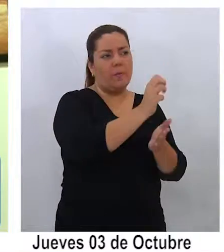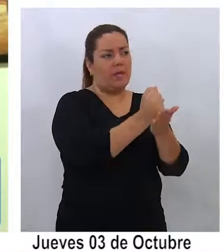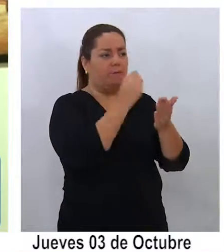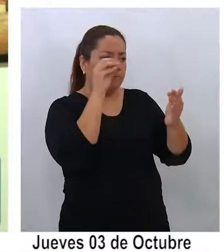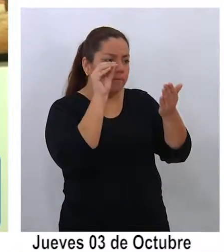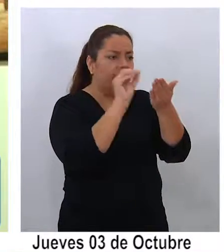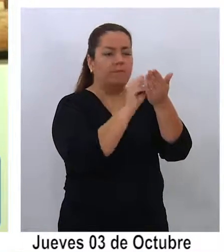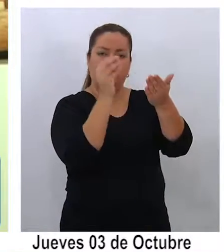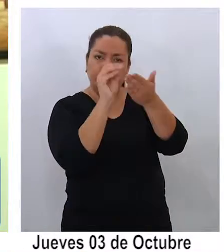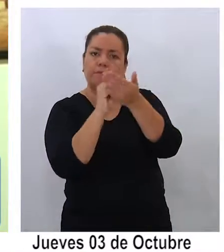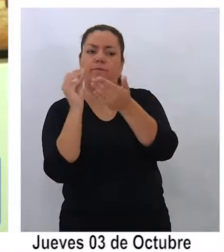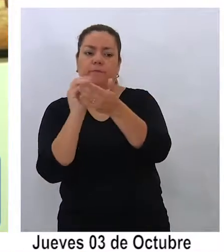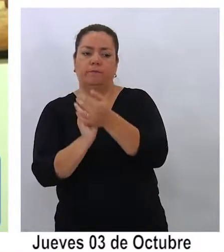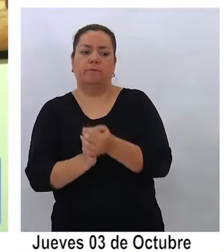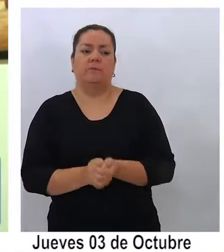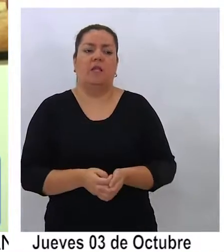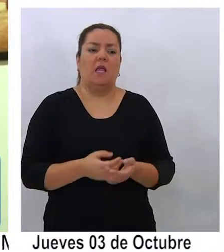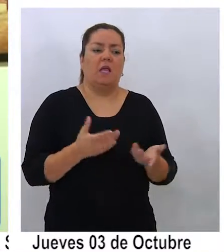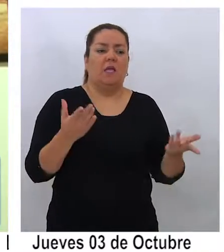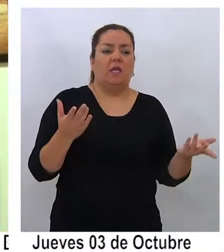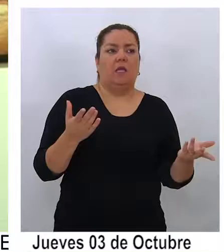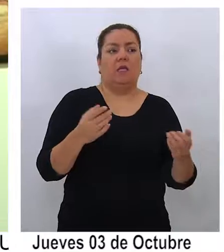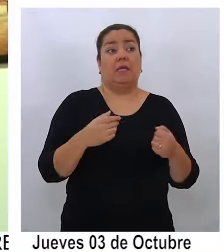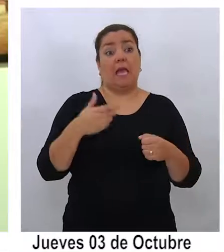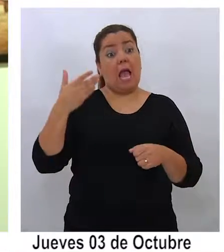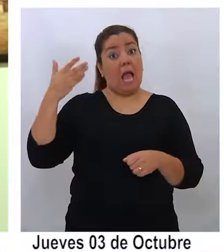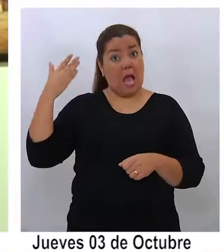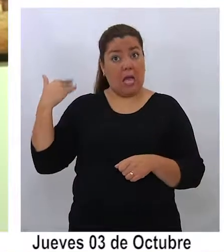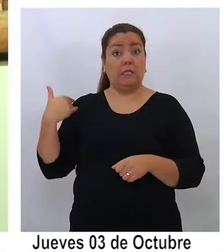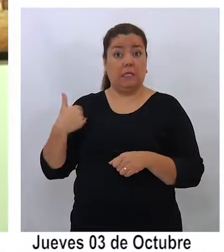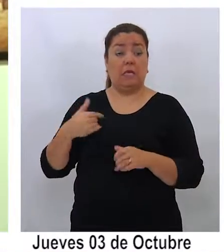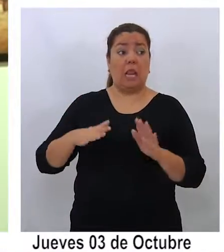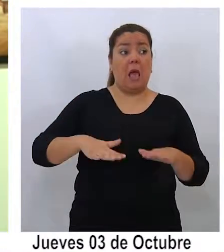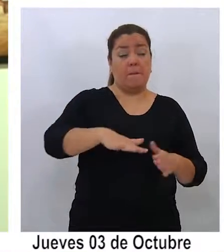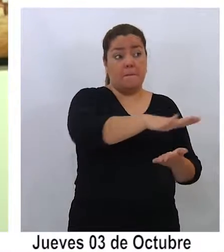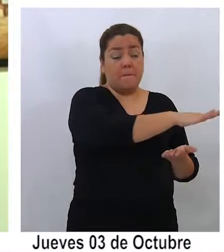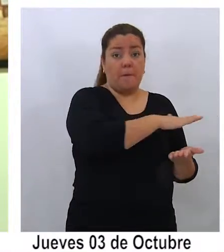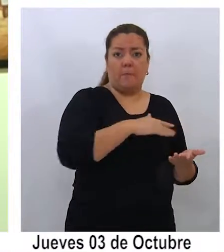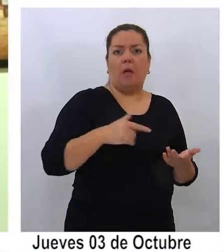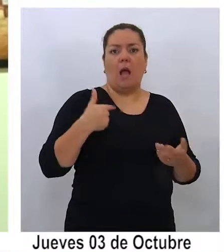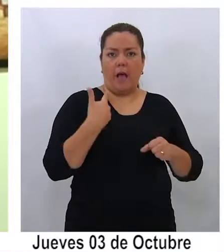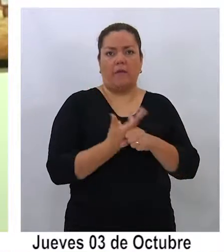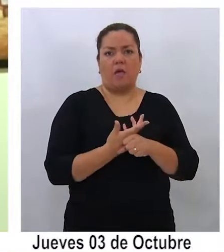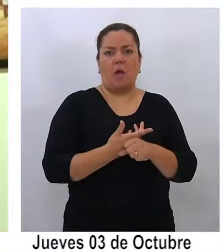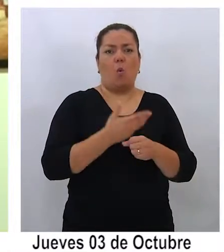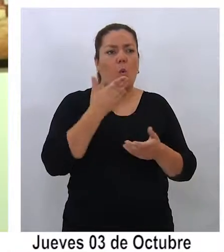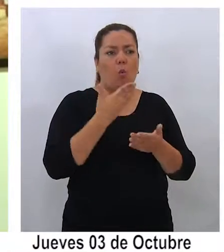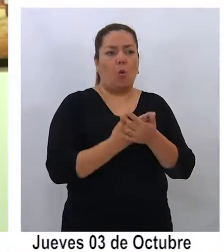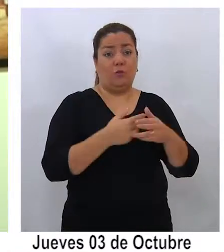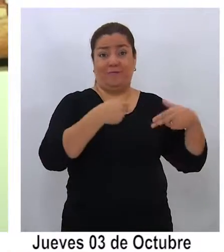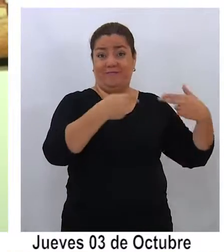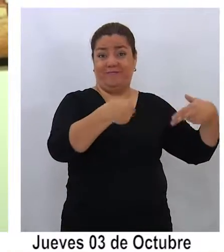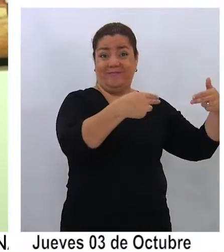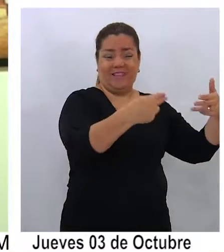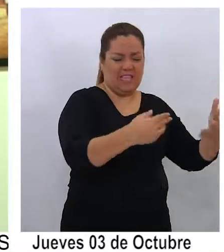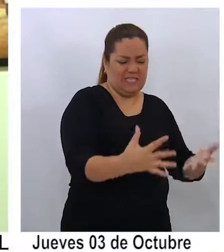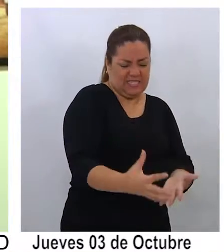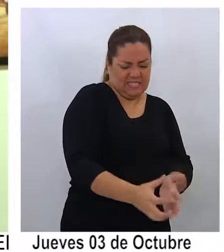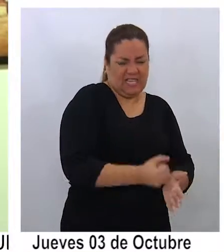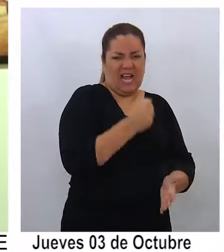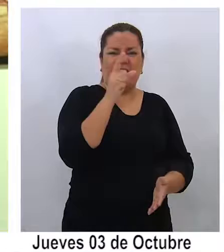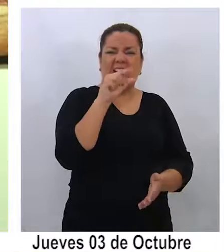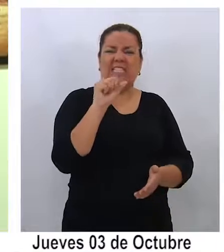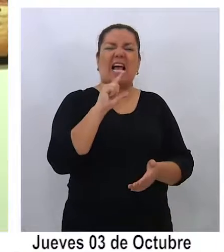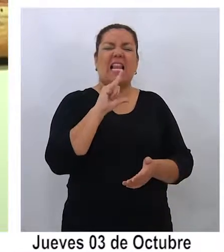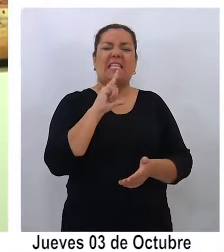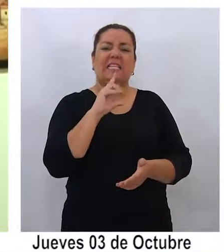costumbres que existieron en un momento determinado en esta explotación del salitre. Tú sabes que estos